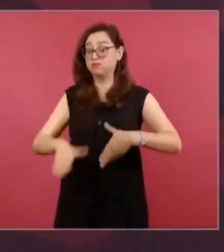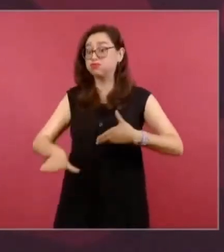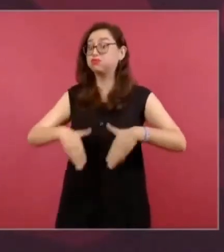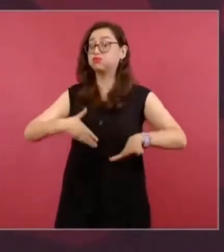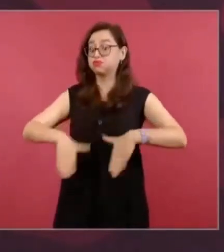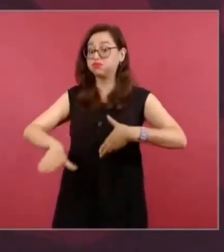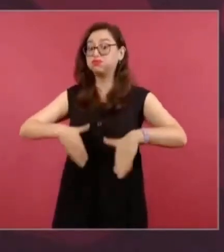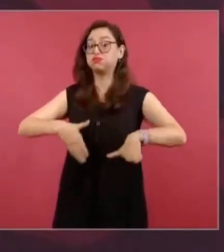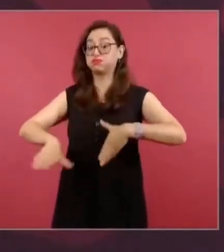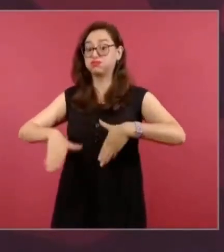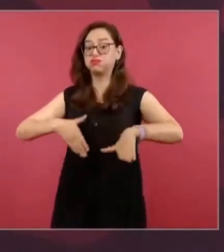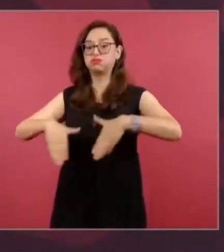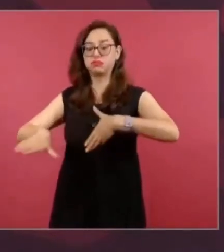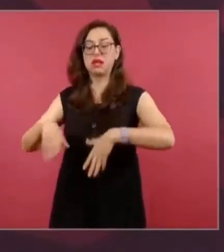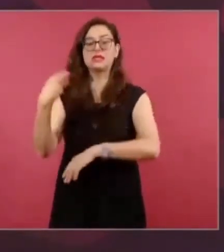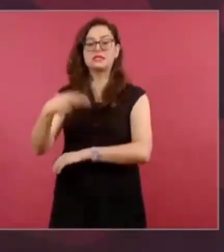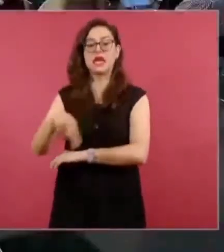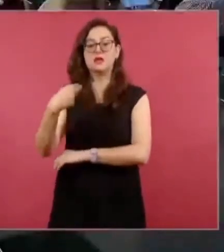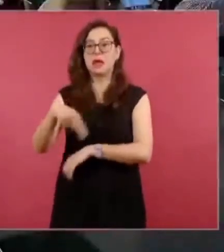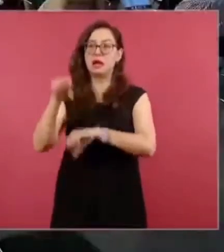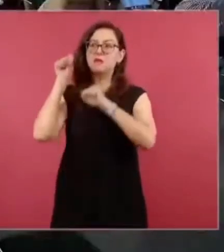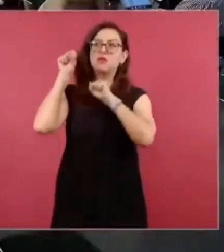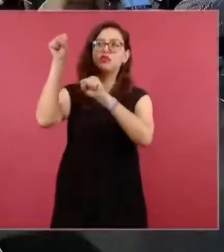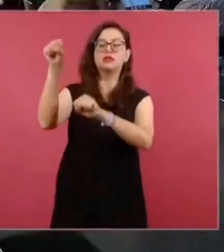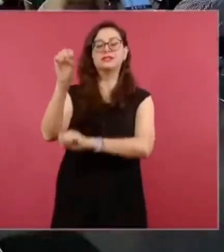Eso fue en el 91,